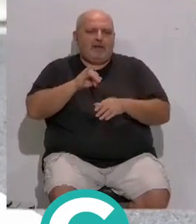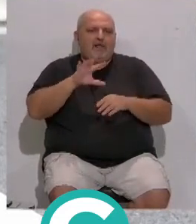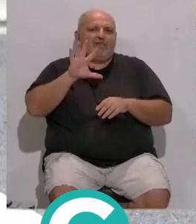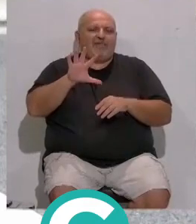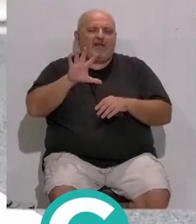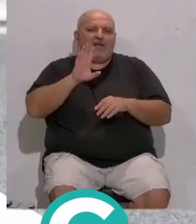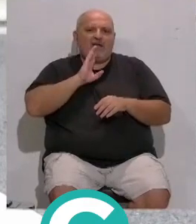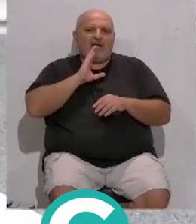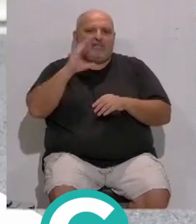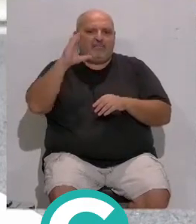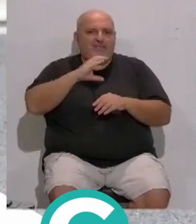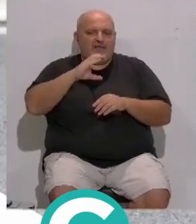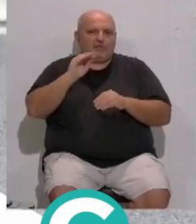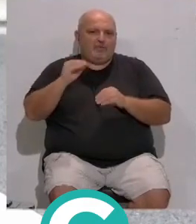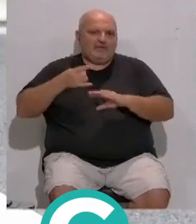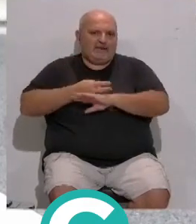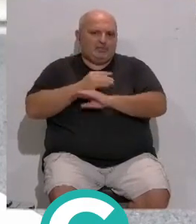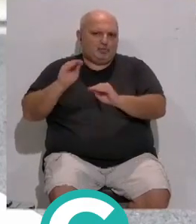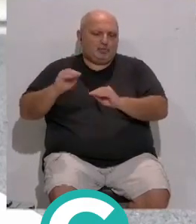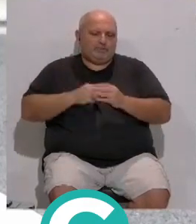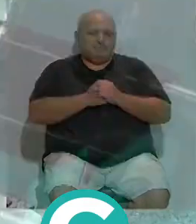5 de cercanías de Cádiz.